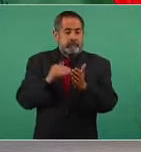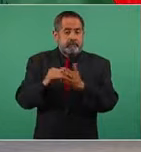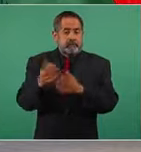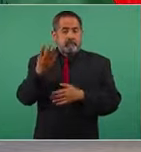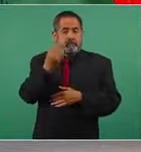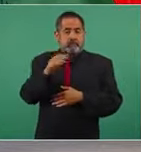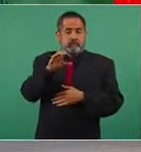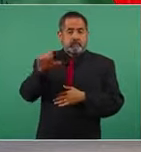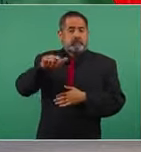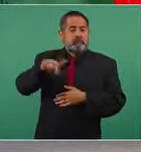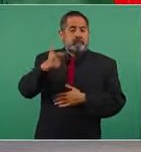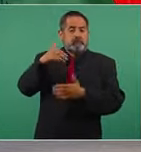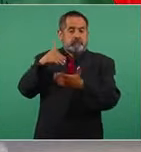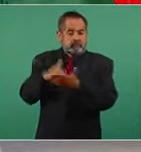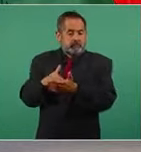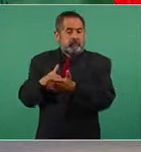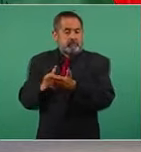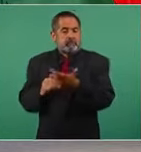novecientos doce mil.